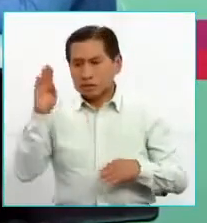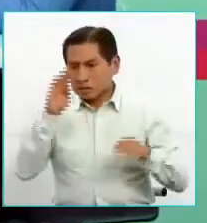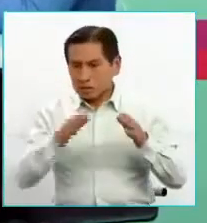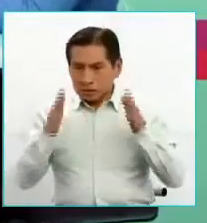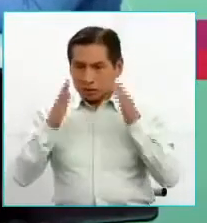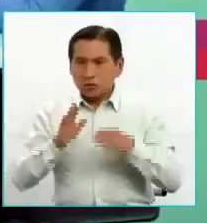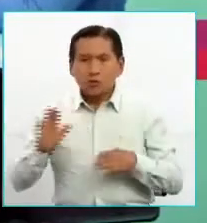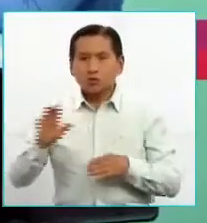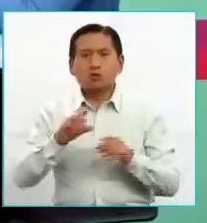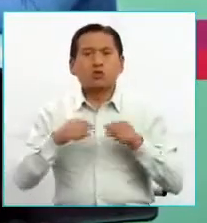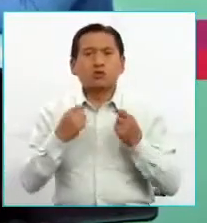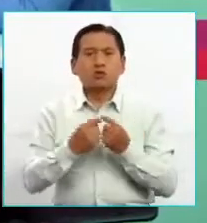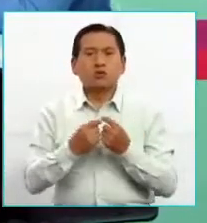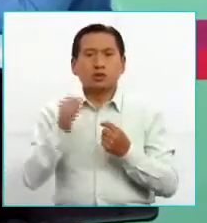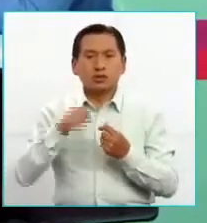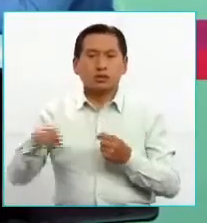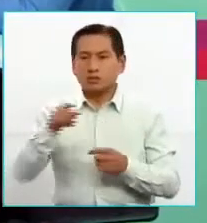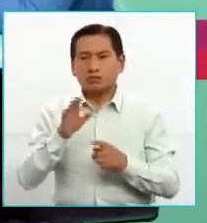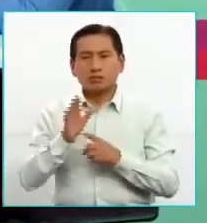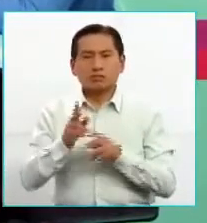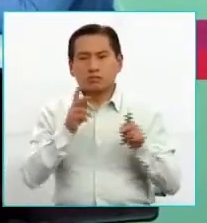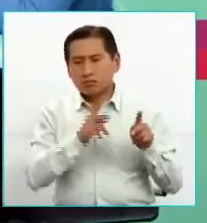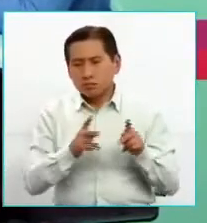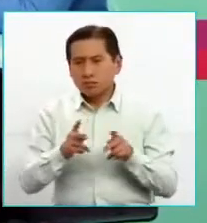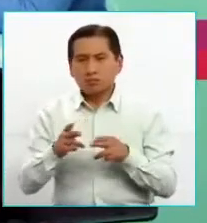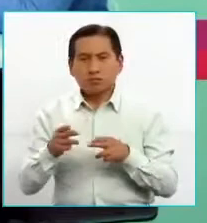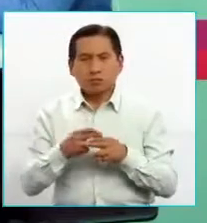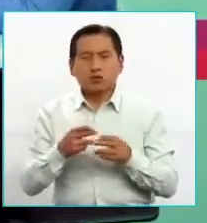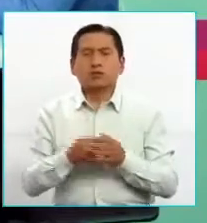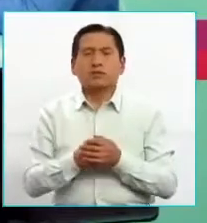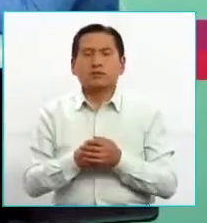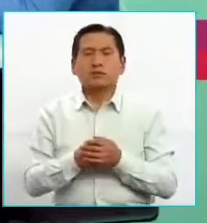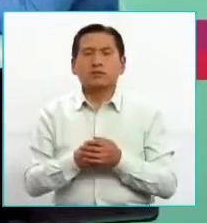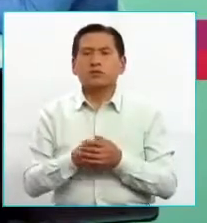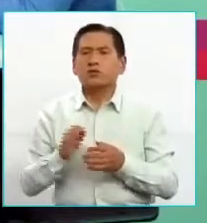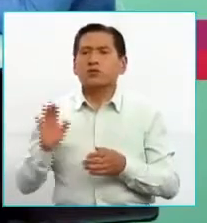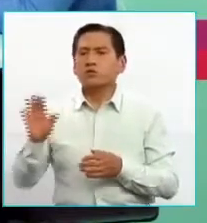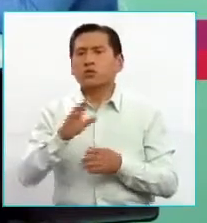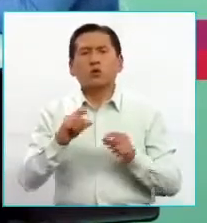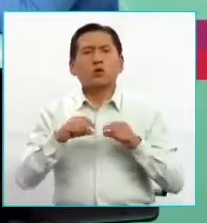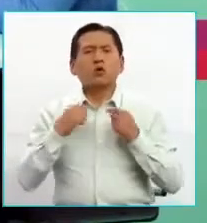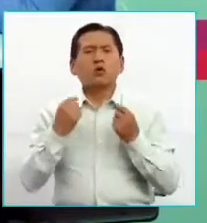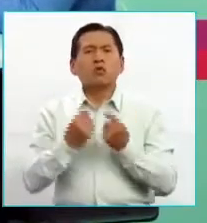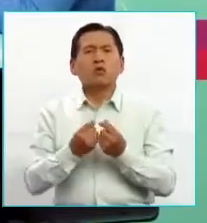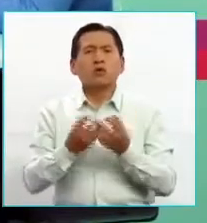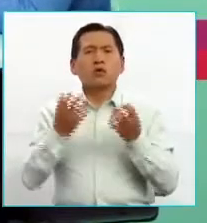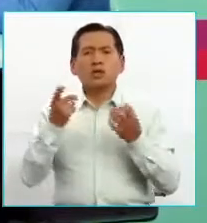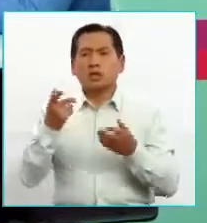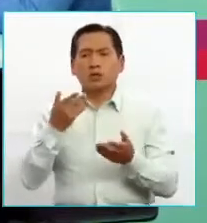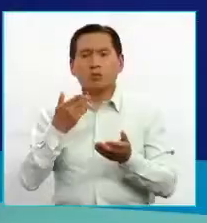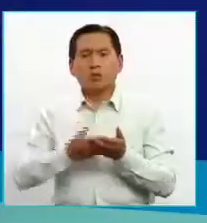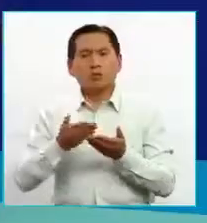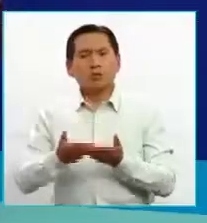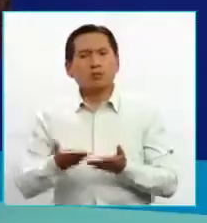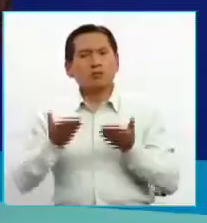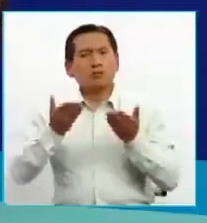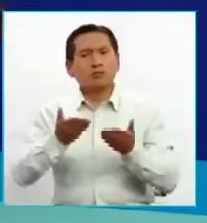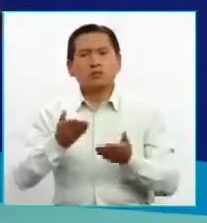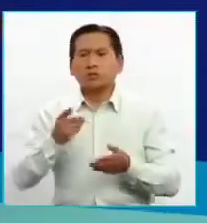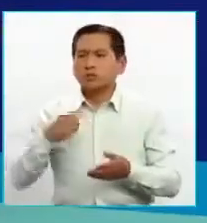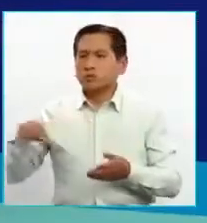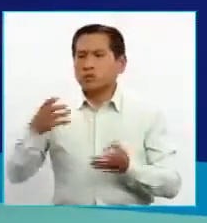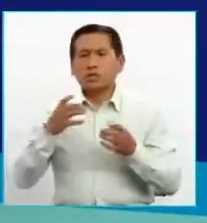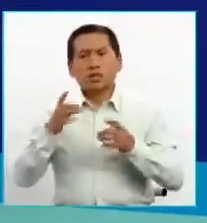por el sector y que se van a presentar planes dentro de muy poco. Para aquellos sectores, ministra, que quieran hacer llegar propuestas, que quieran